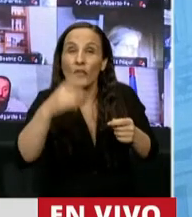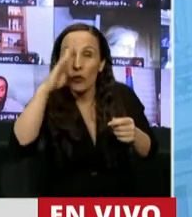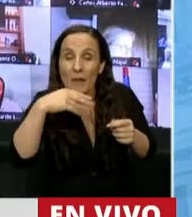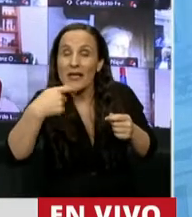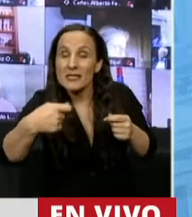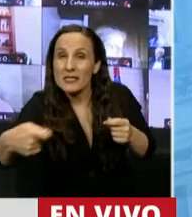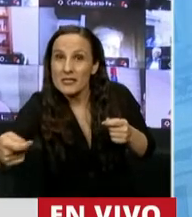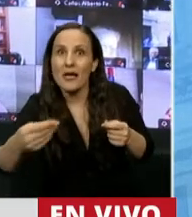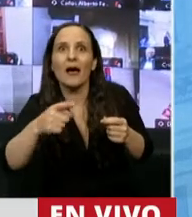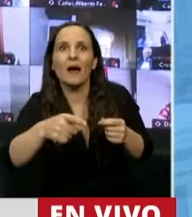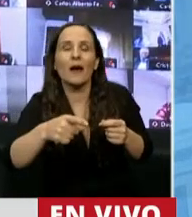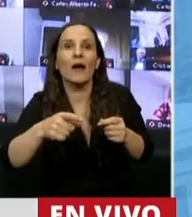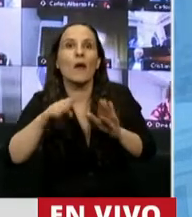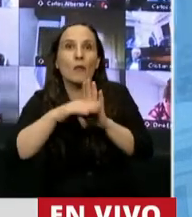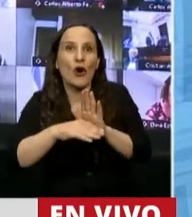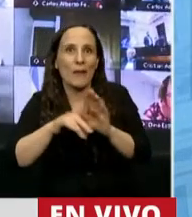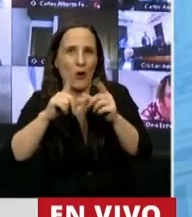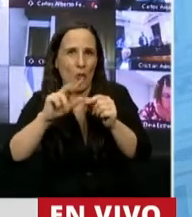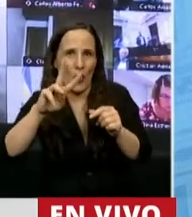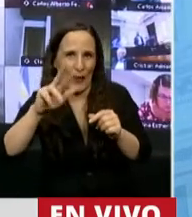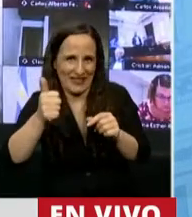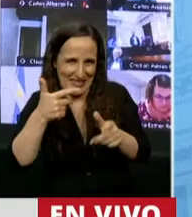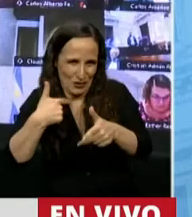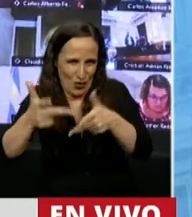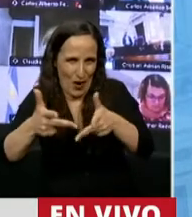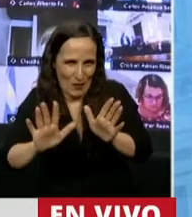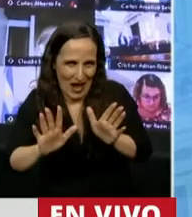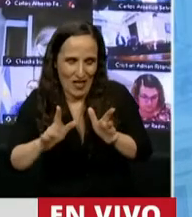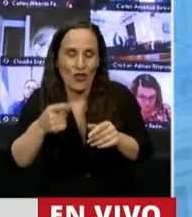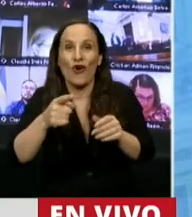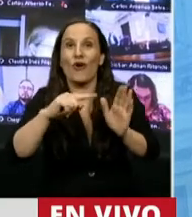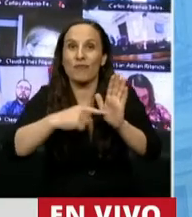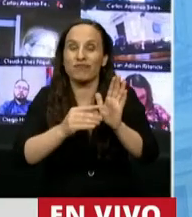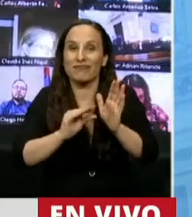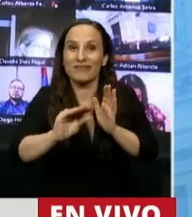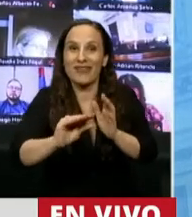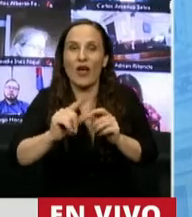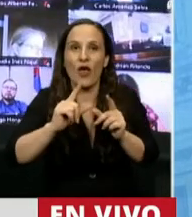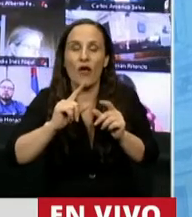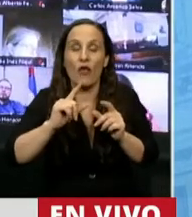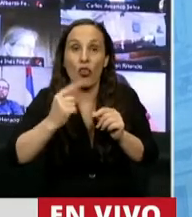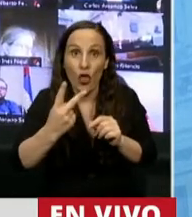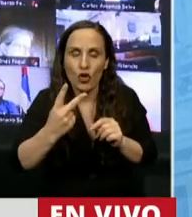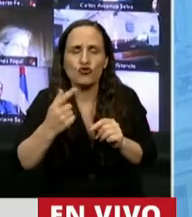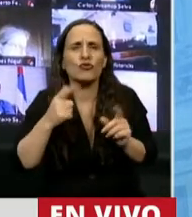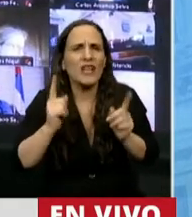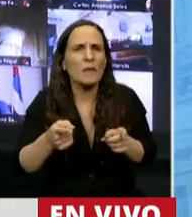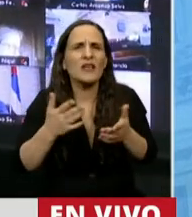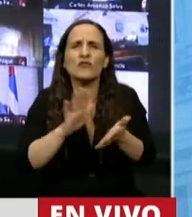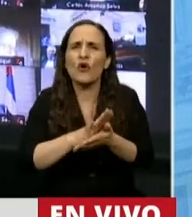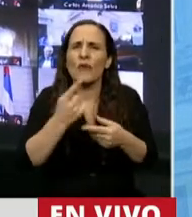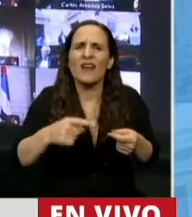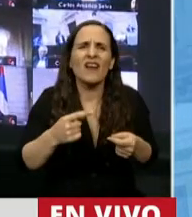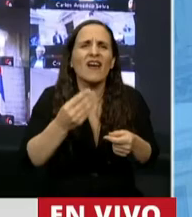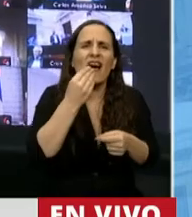programa 26, que es el que yo me refiero, y específicamente la asignación del inciso 2. Y por el otro lado, el valor de las prestaciones